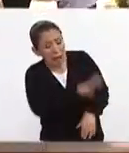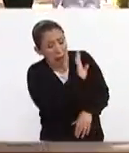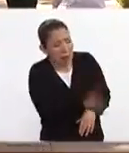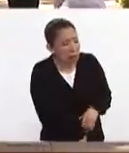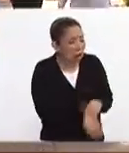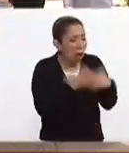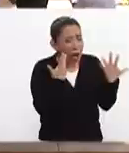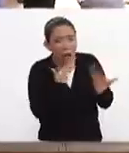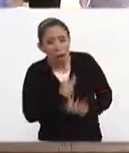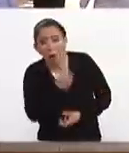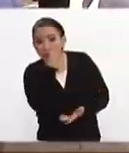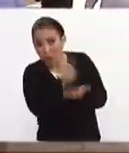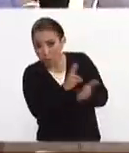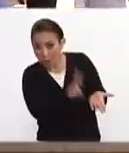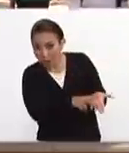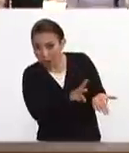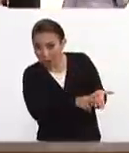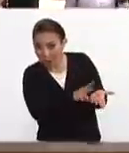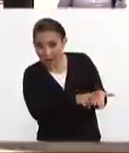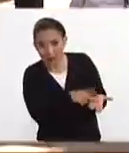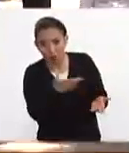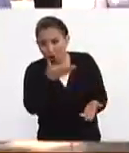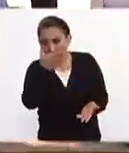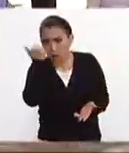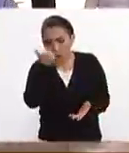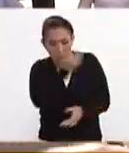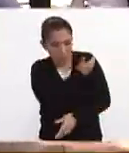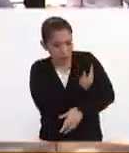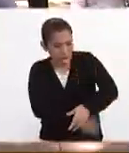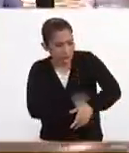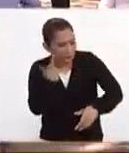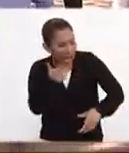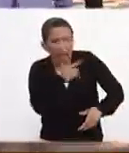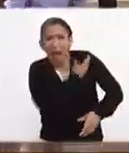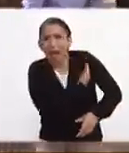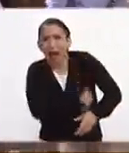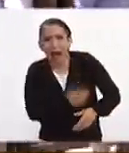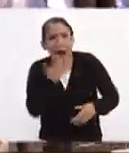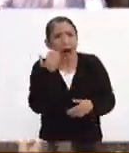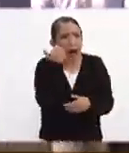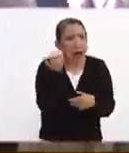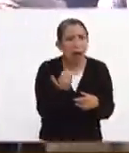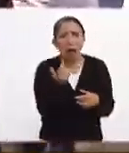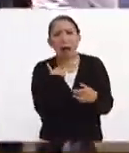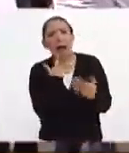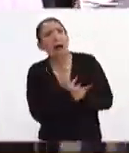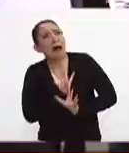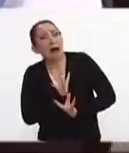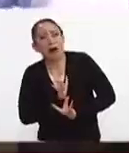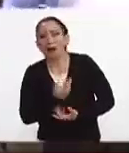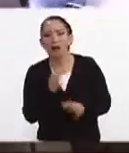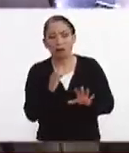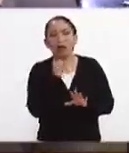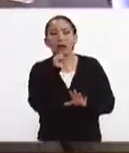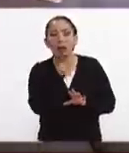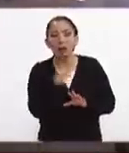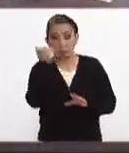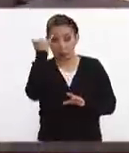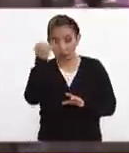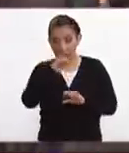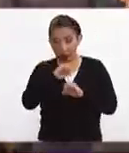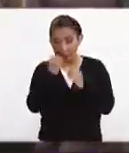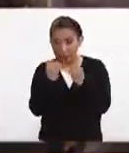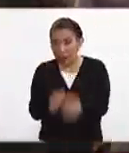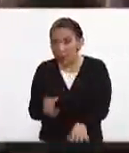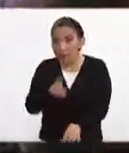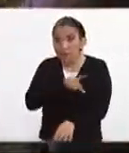o la pérdida yo que sé de un brazo o sea no es solo eso no es pues si perdí imagínate